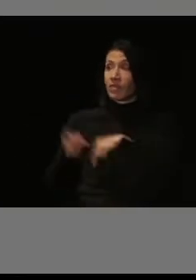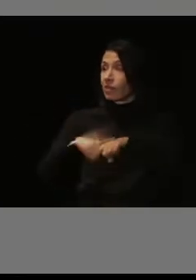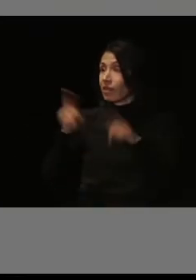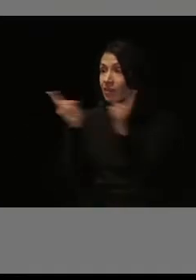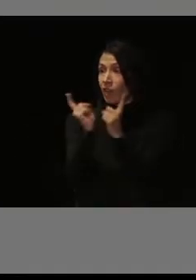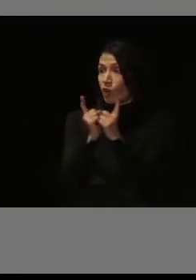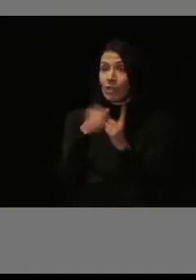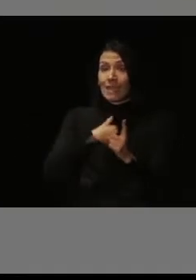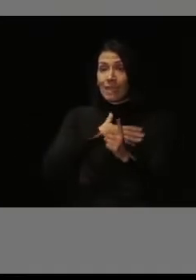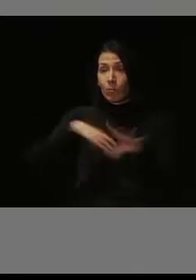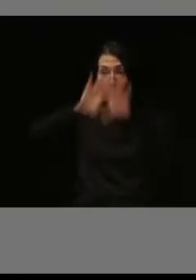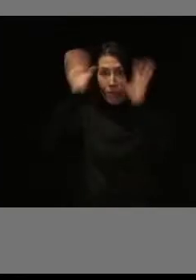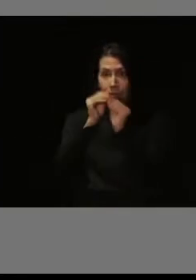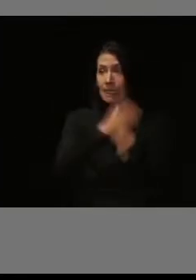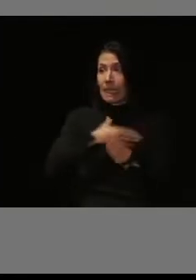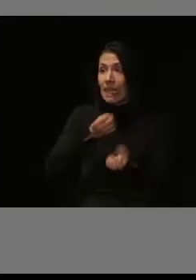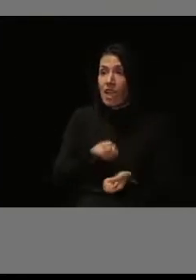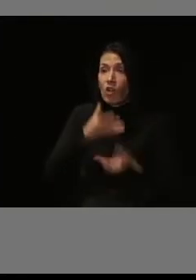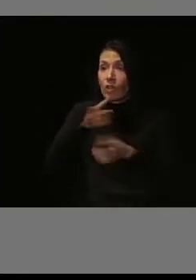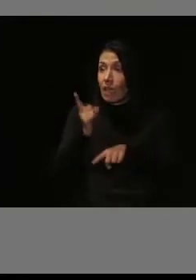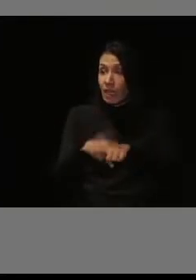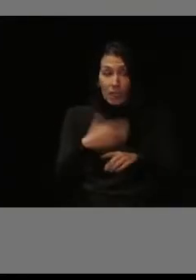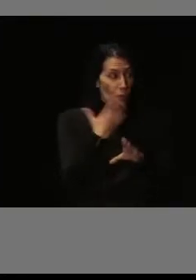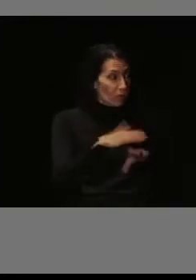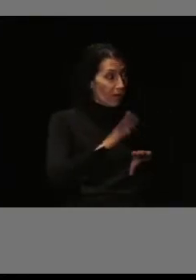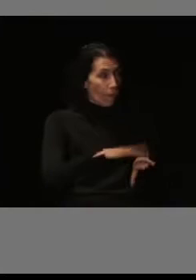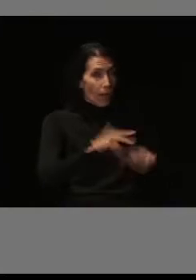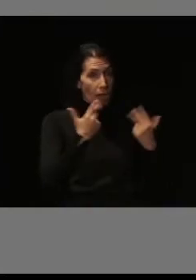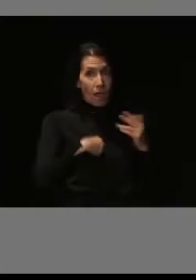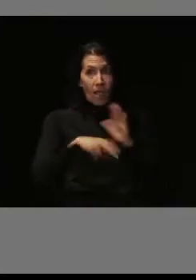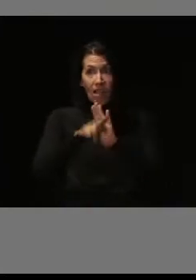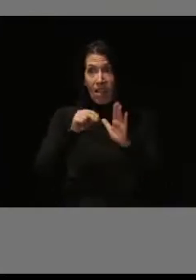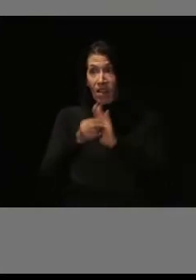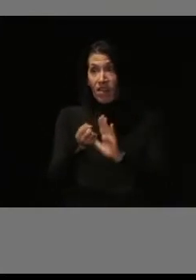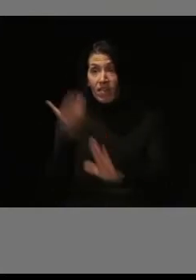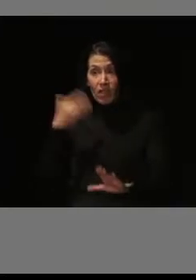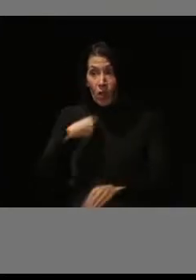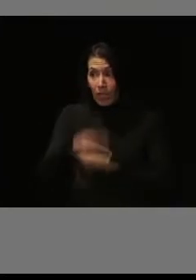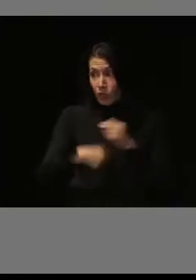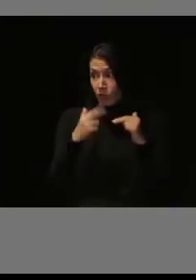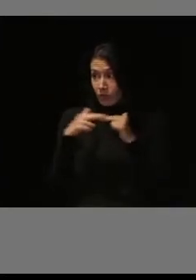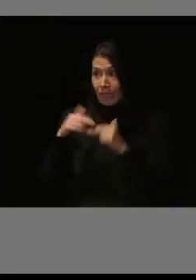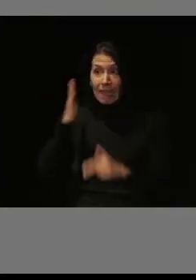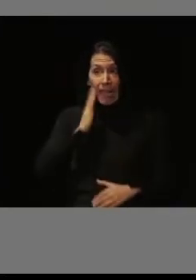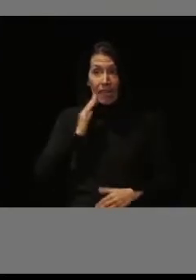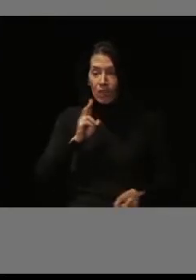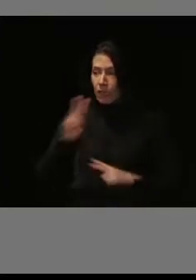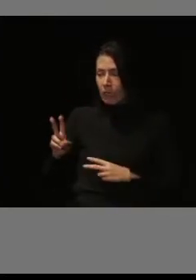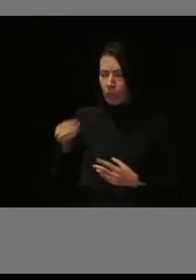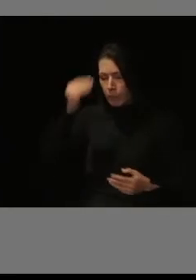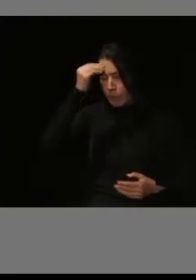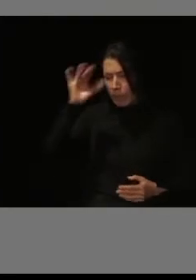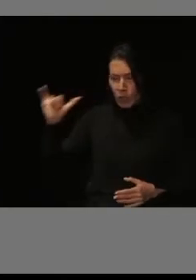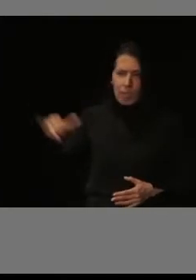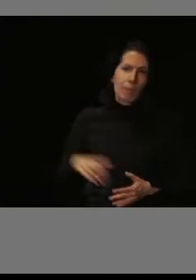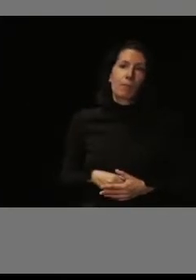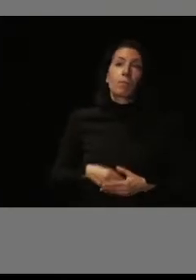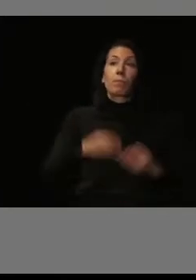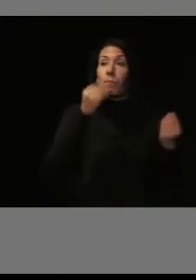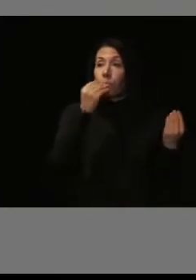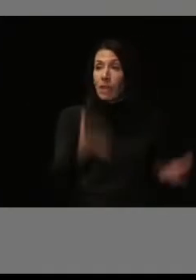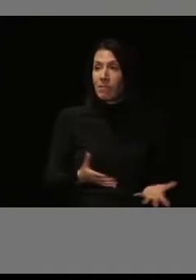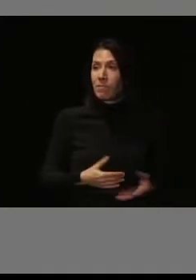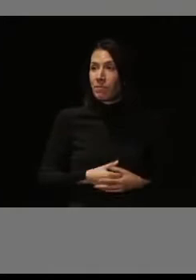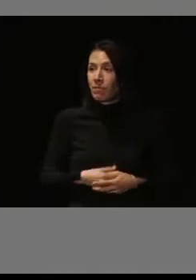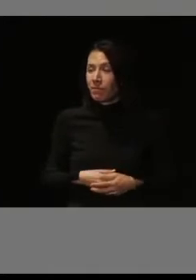espacio de tiempo os quería contar. ¿Me queda espacio para poner el vídeo que hemos hecho con mucho cariño? Bien, pues,